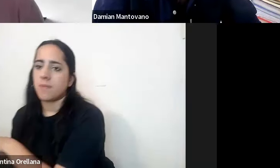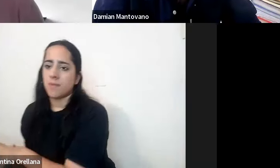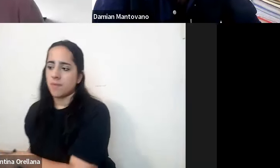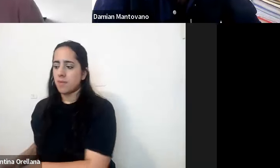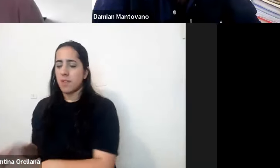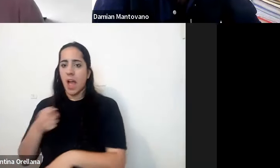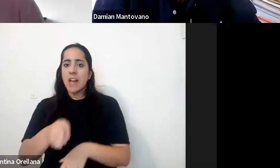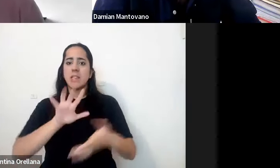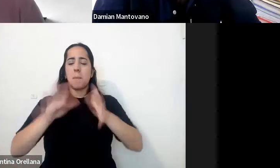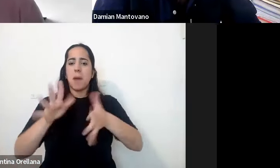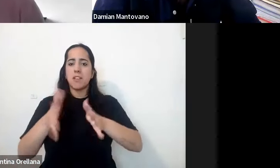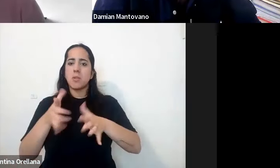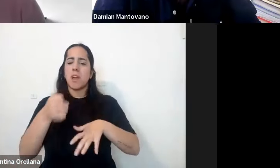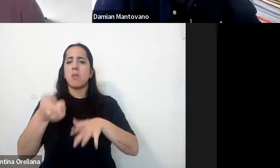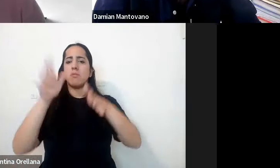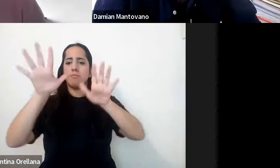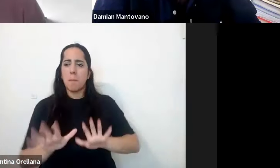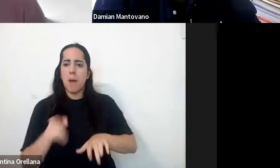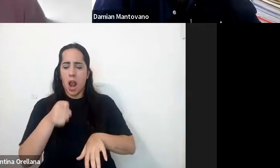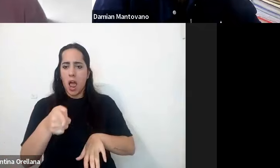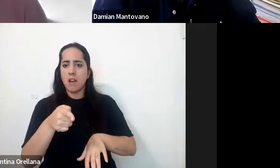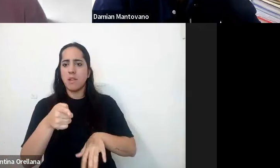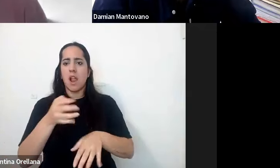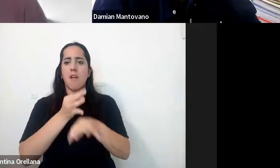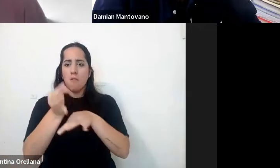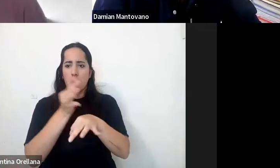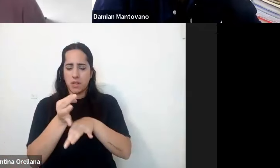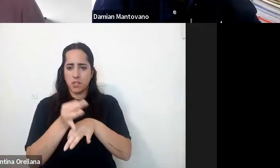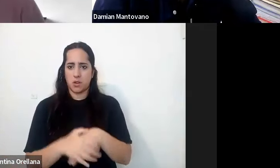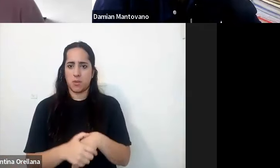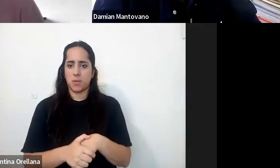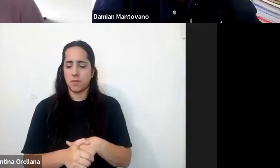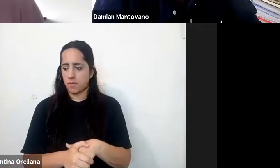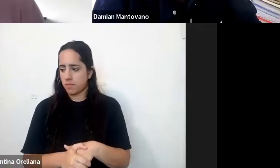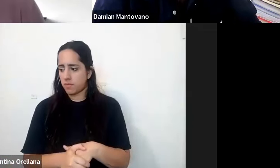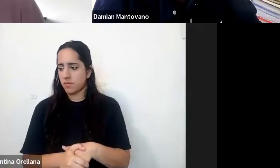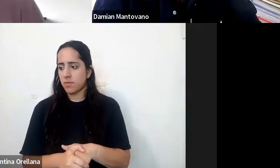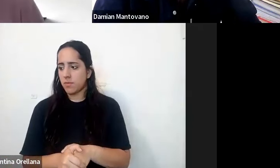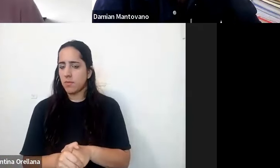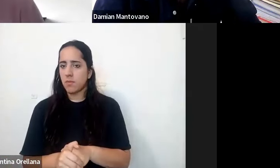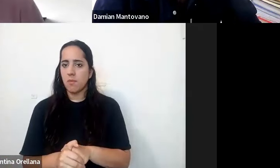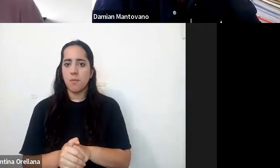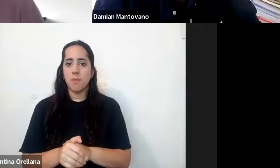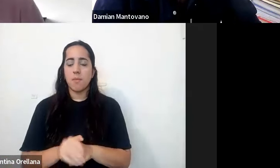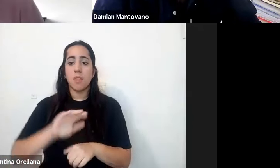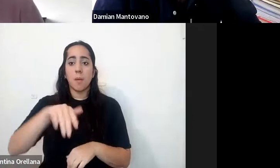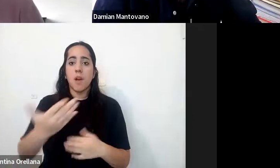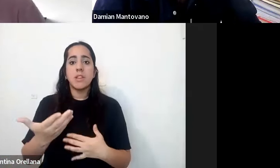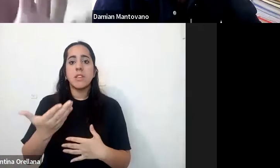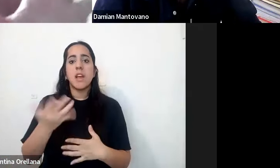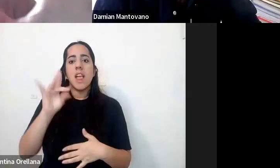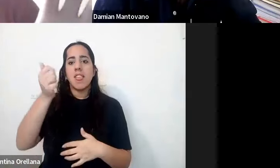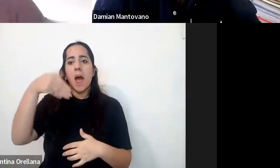organiza esta formación luego también